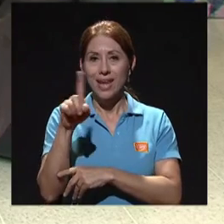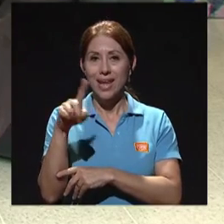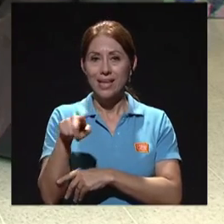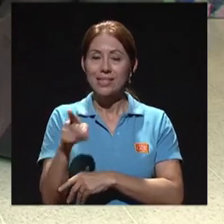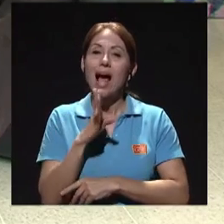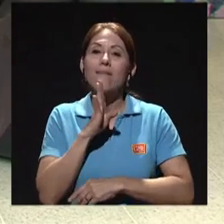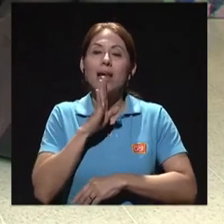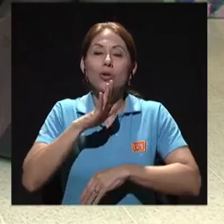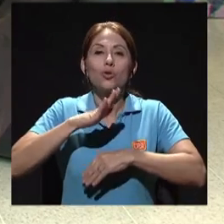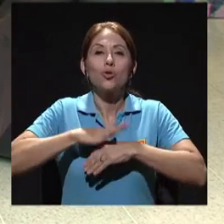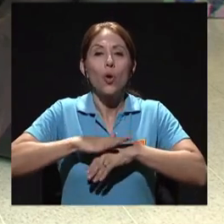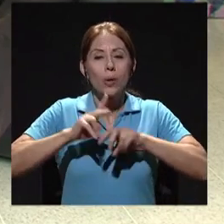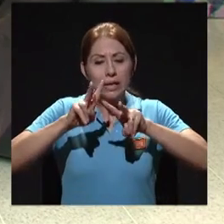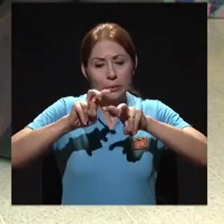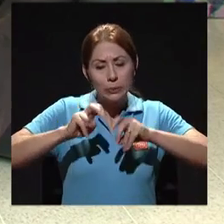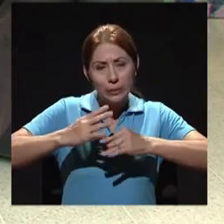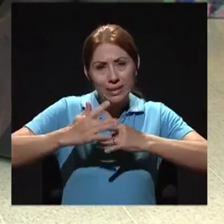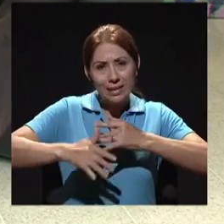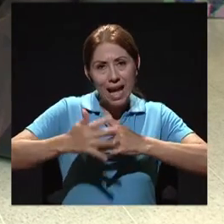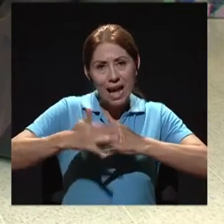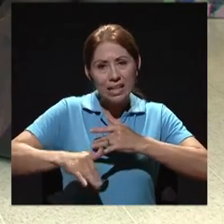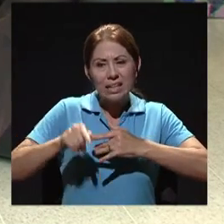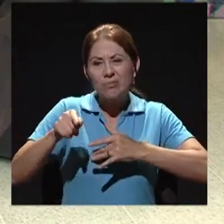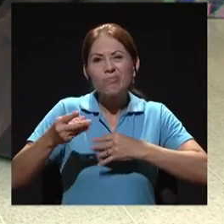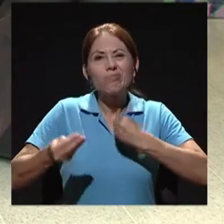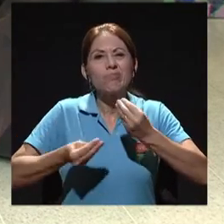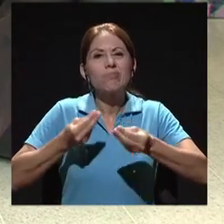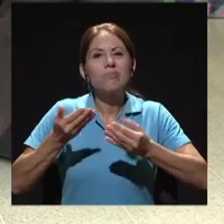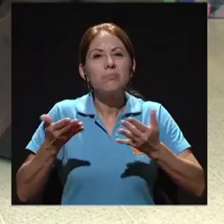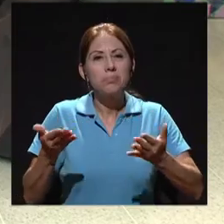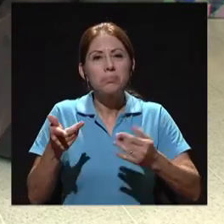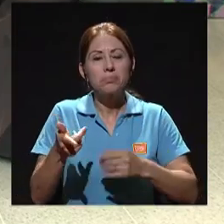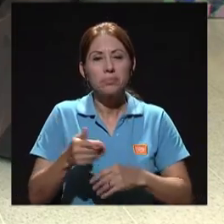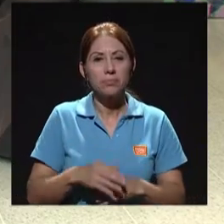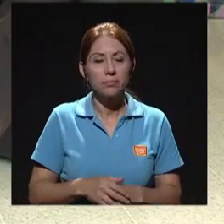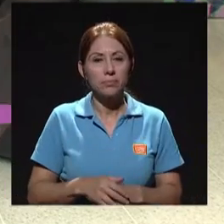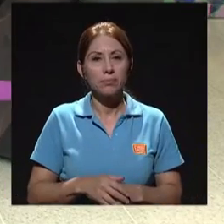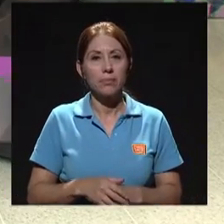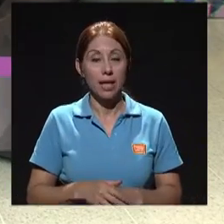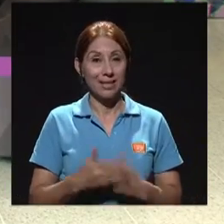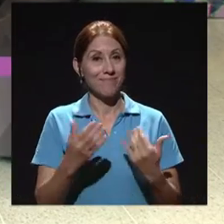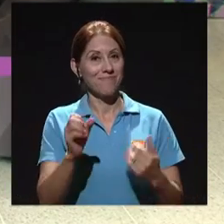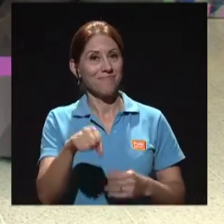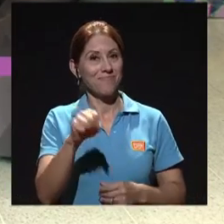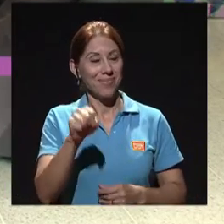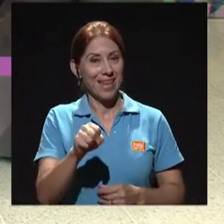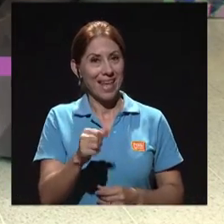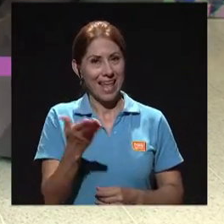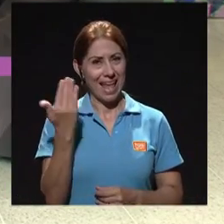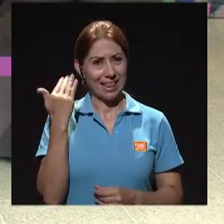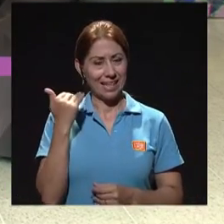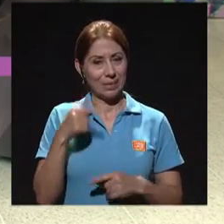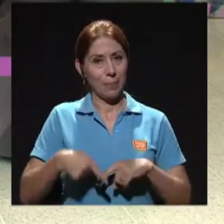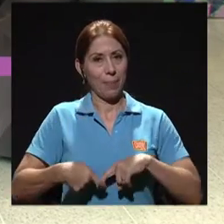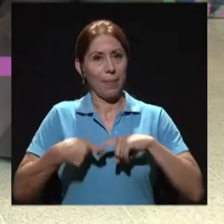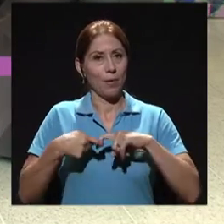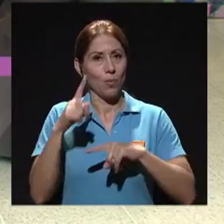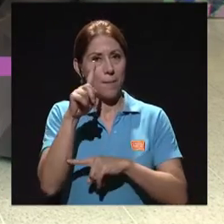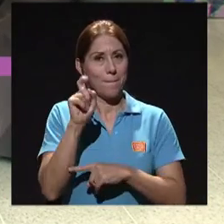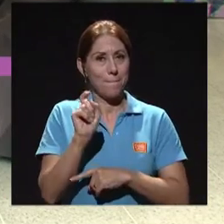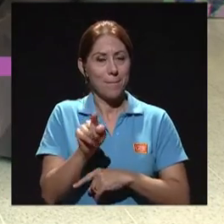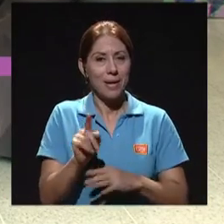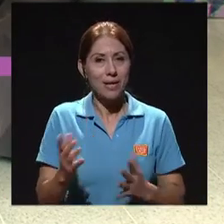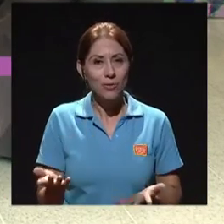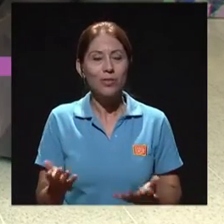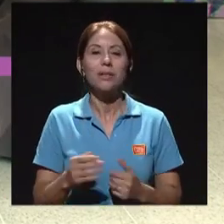la sangre y los análisis. ¿En qué consisten los análisis de sangre? Y teníamos una pregunta ahí pendiente